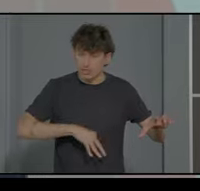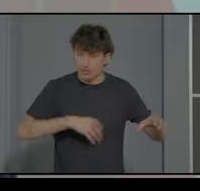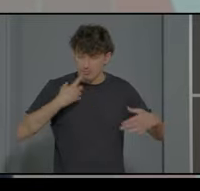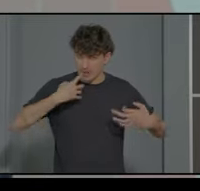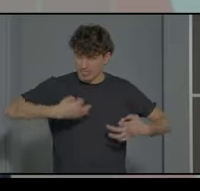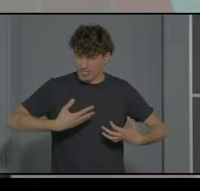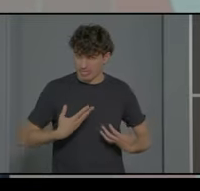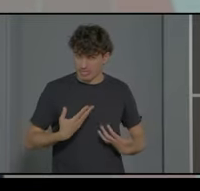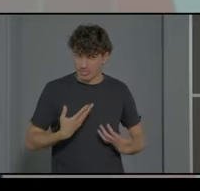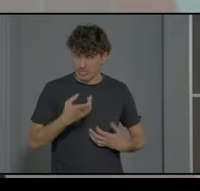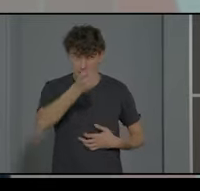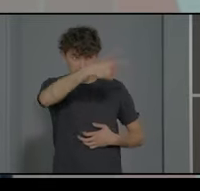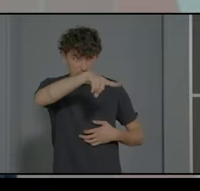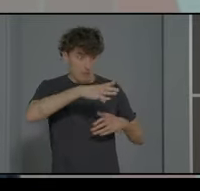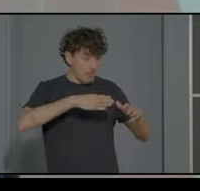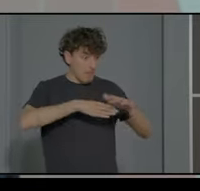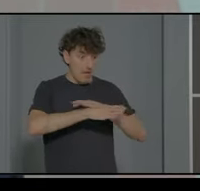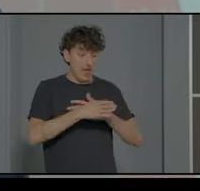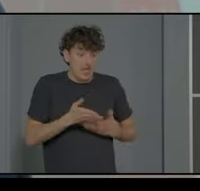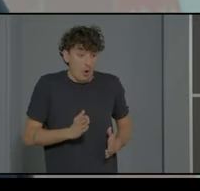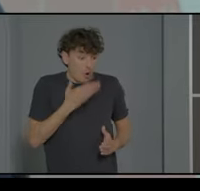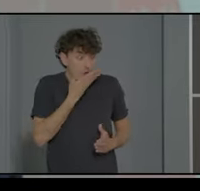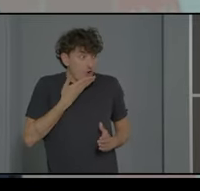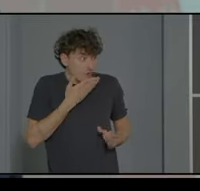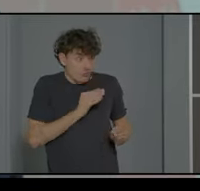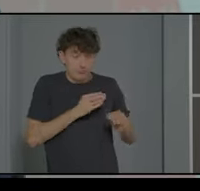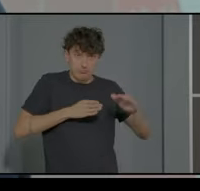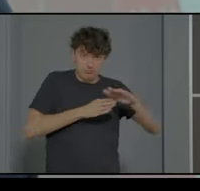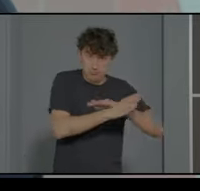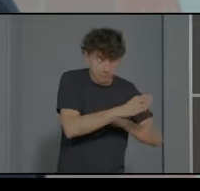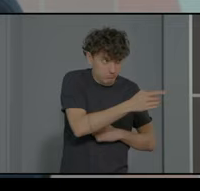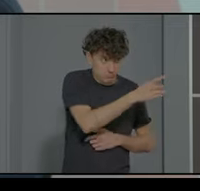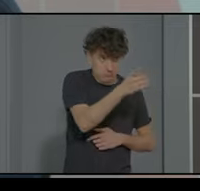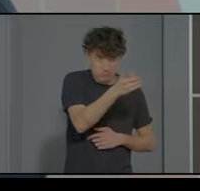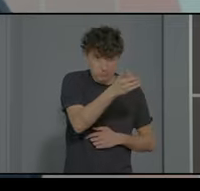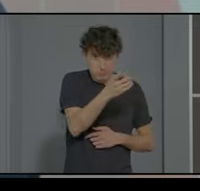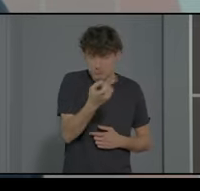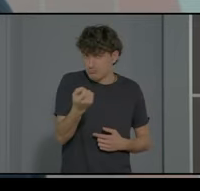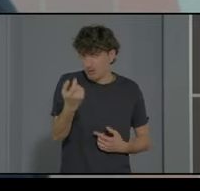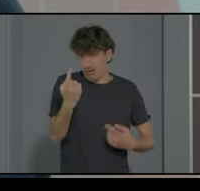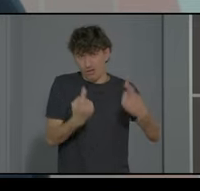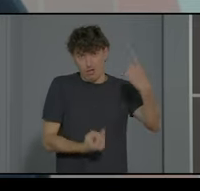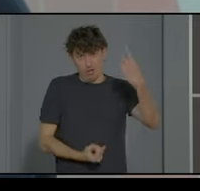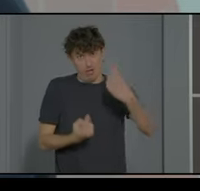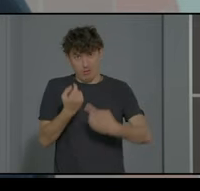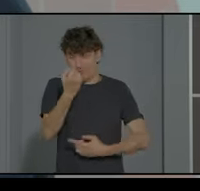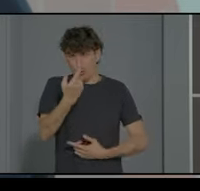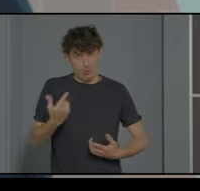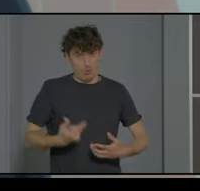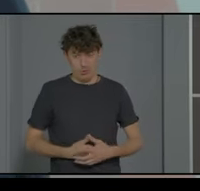¿entráis habitualmente en los colegios de vuestros hijos en los colegios ordinarios? poco poco